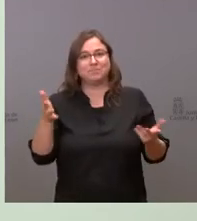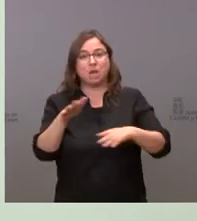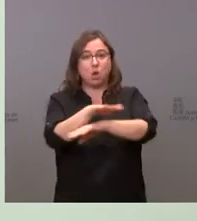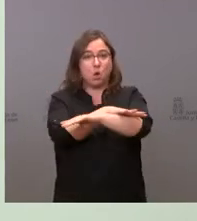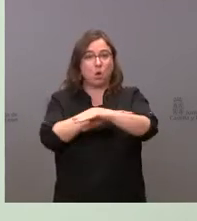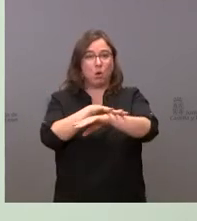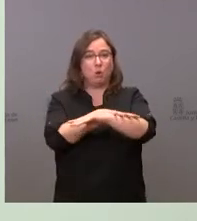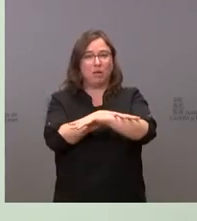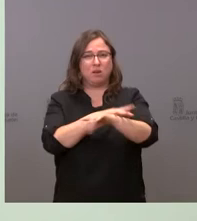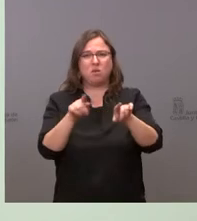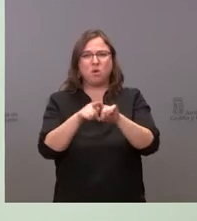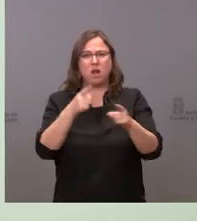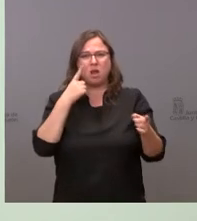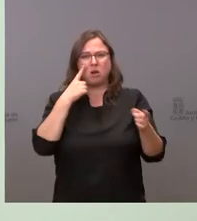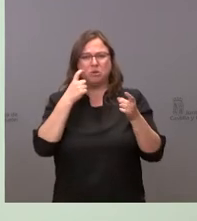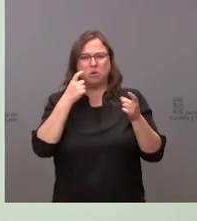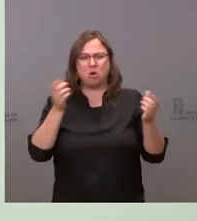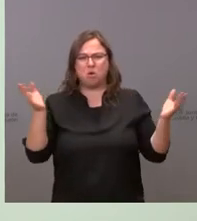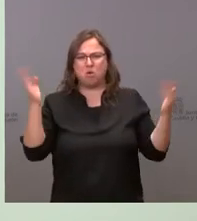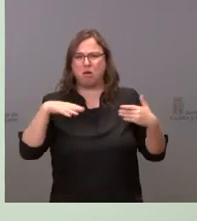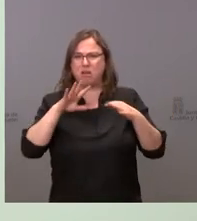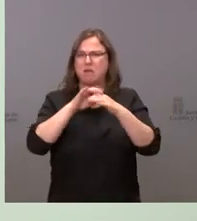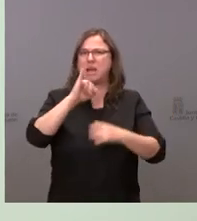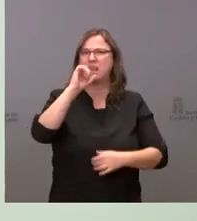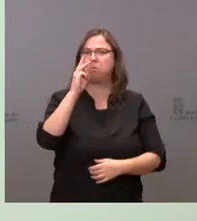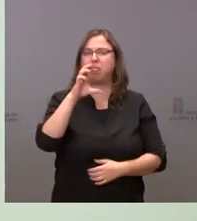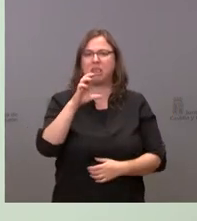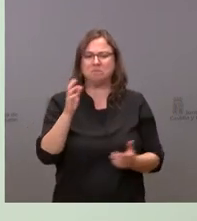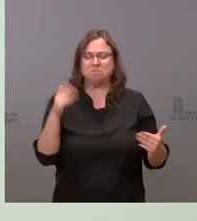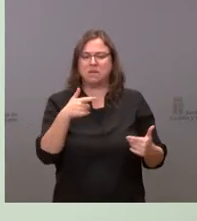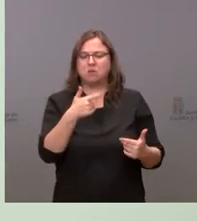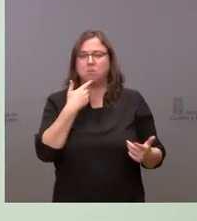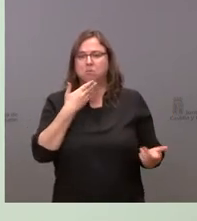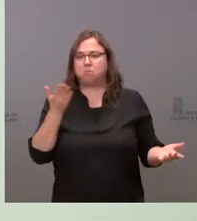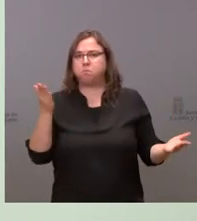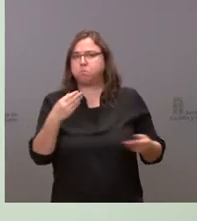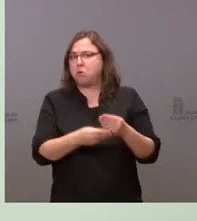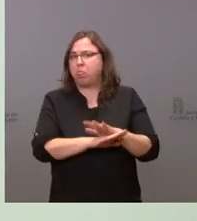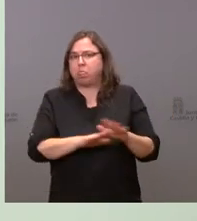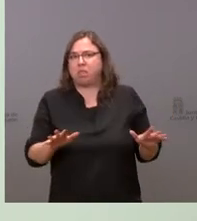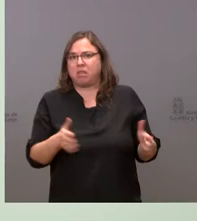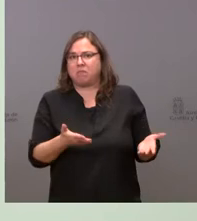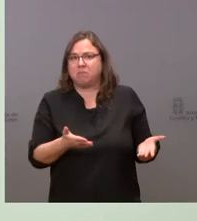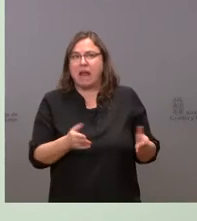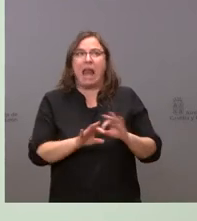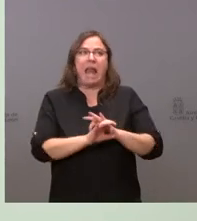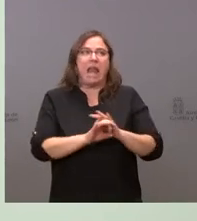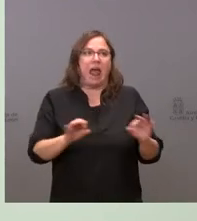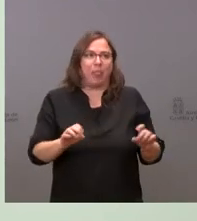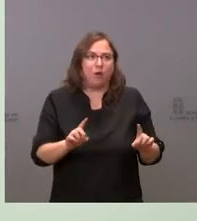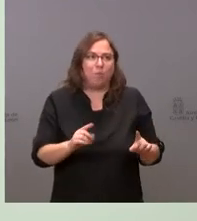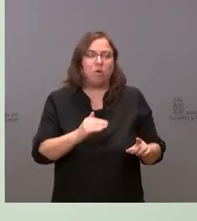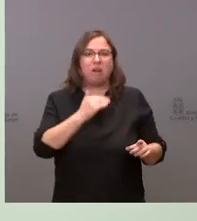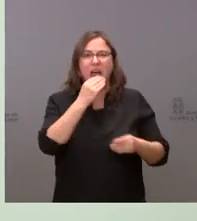descontrolado el IPC y ante su pasividad, porque no voy a decir que nada, pero muy poco